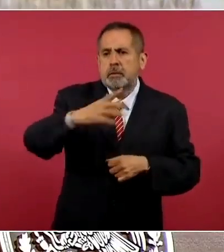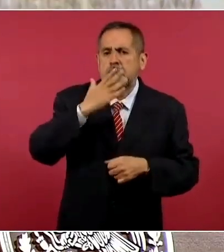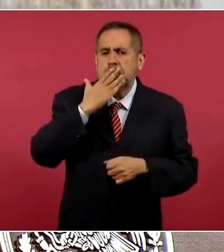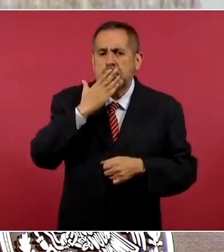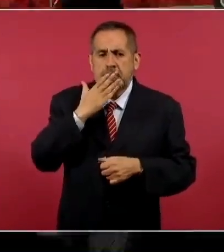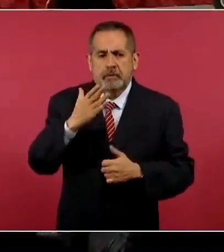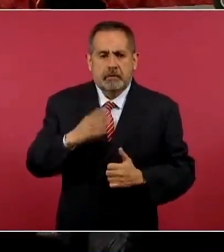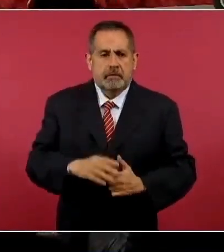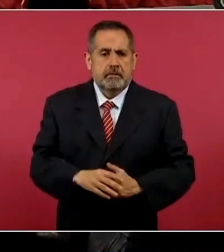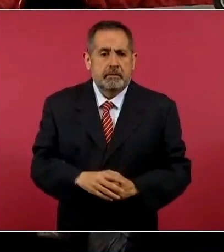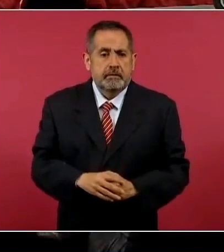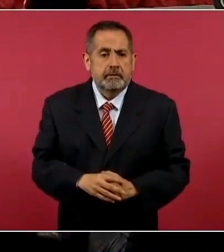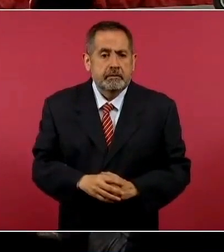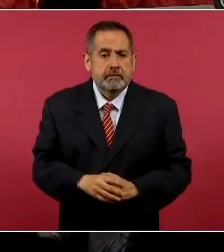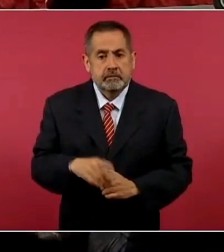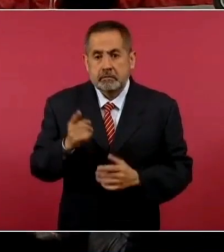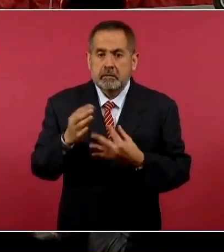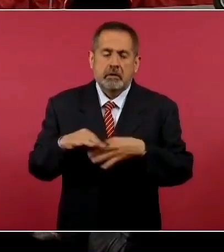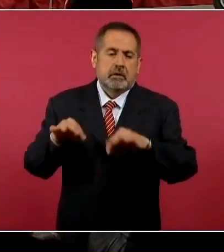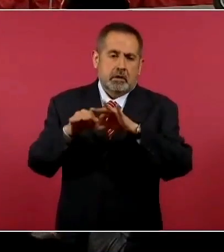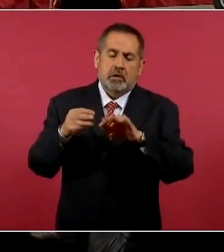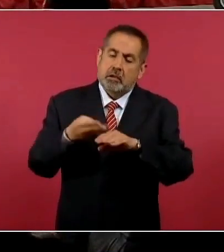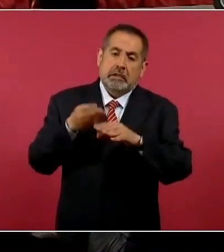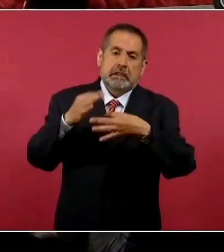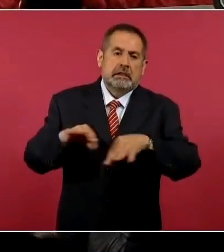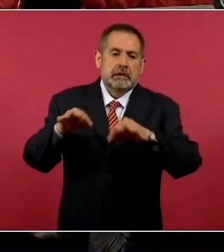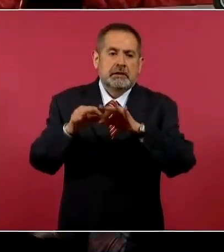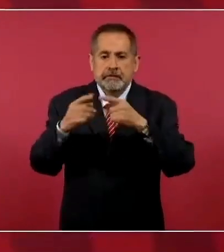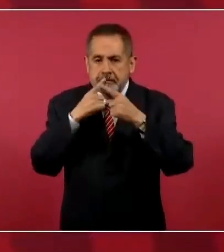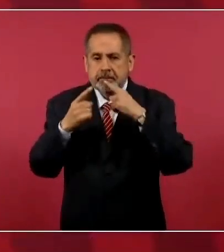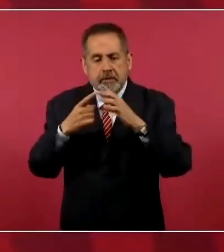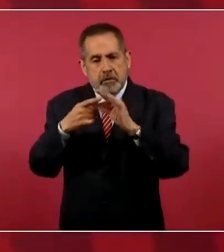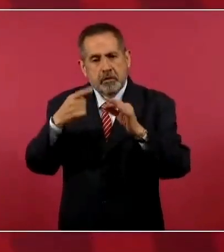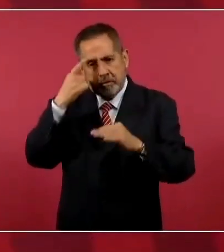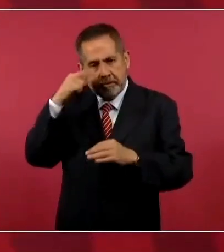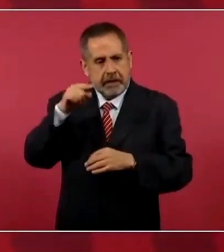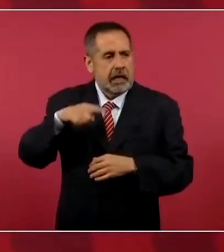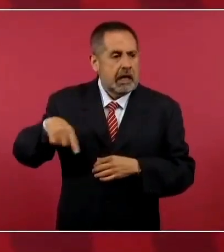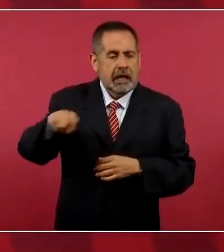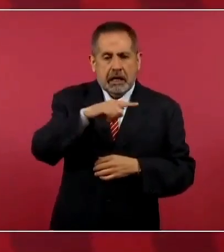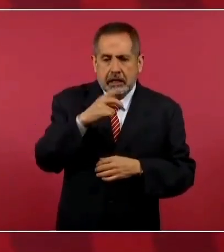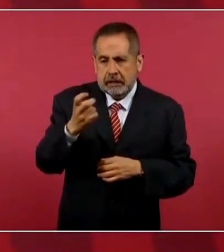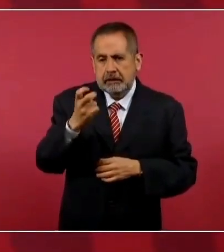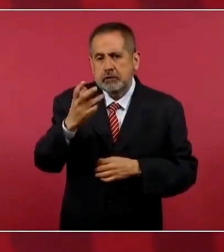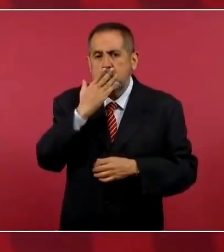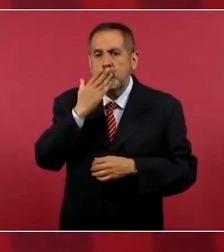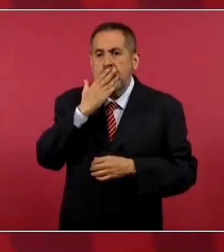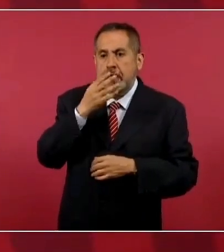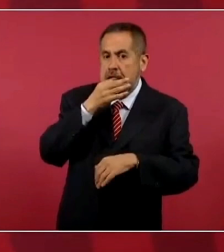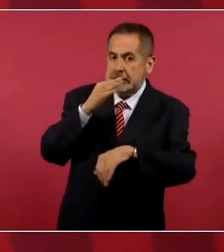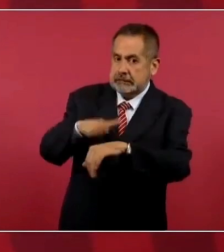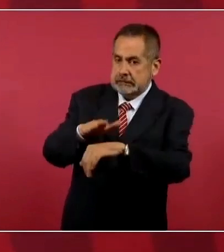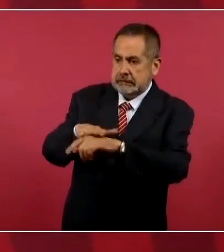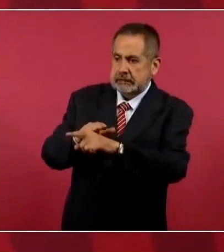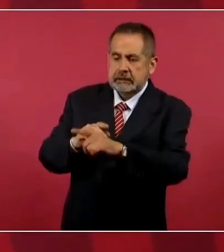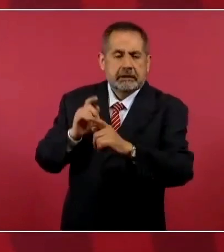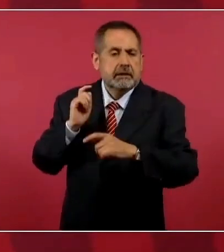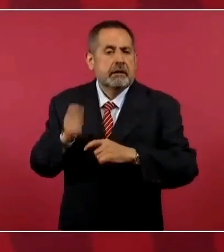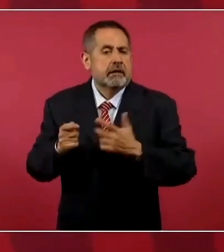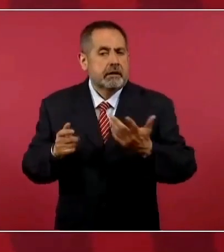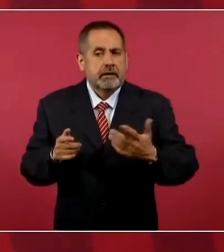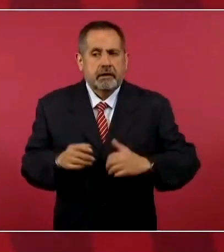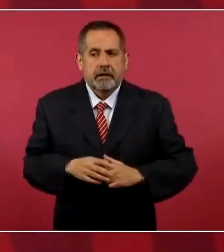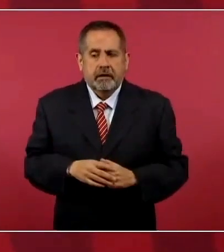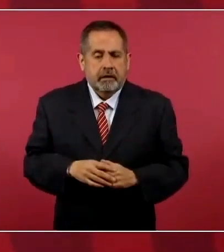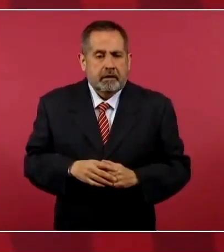porque es algo importante, mucho, muy importante para ese estado. Se trata de que